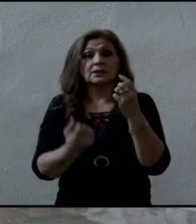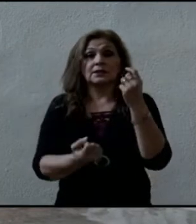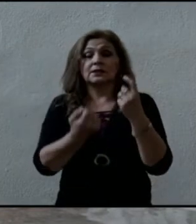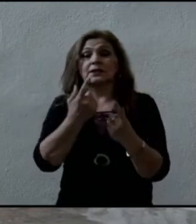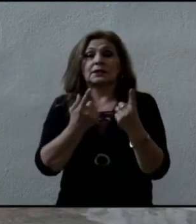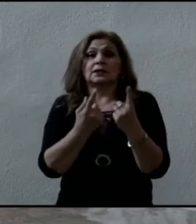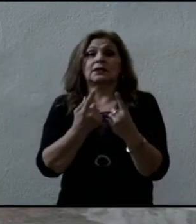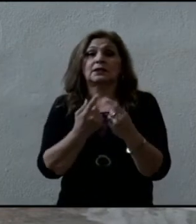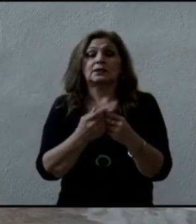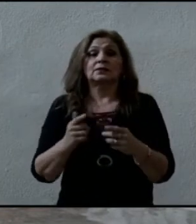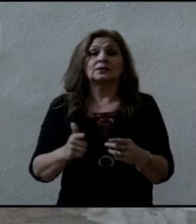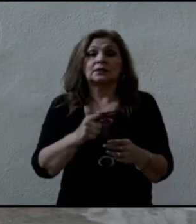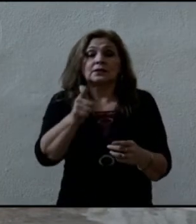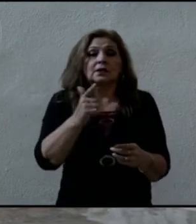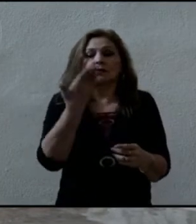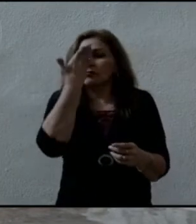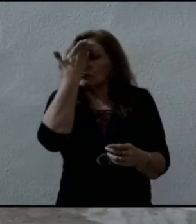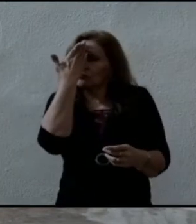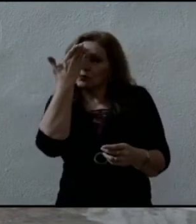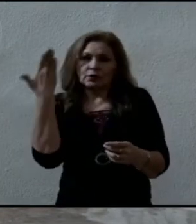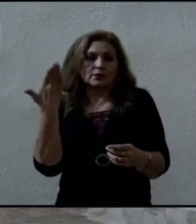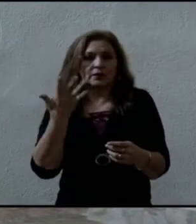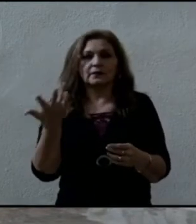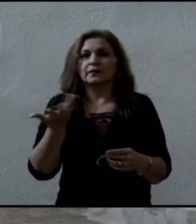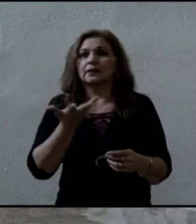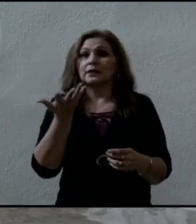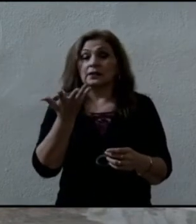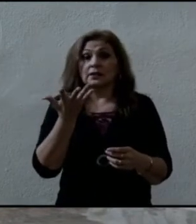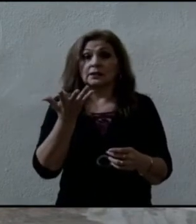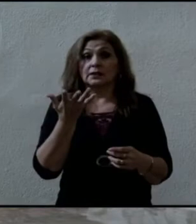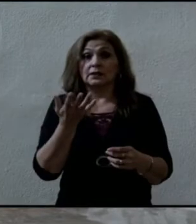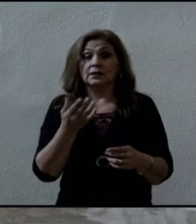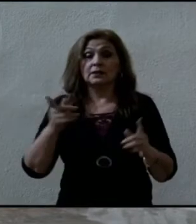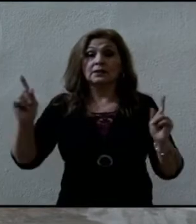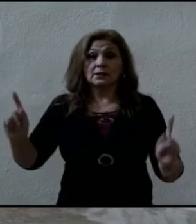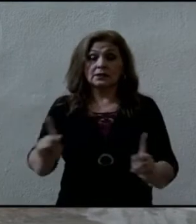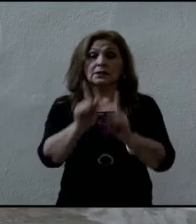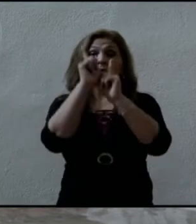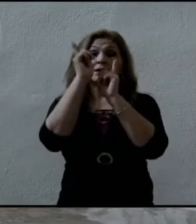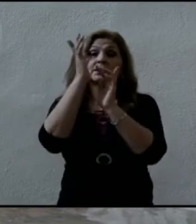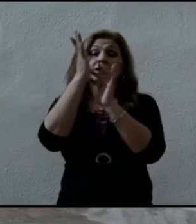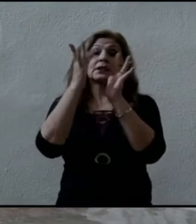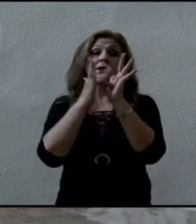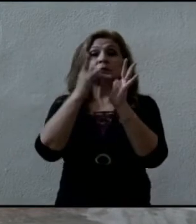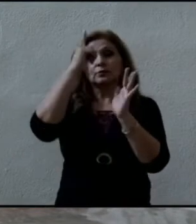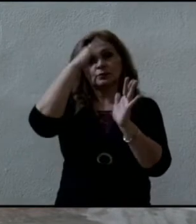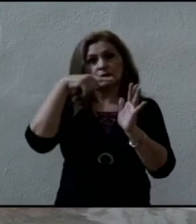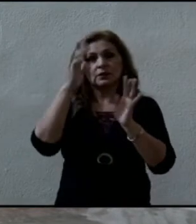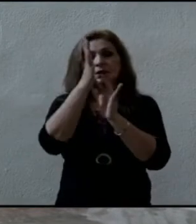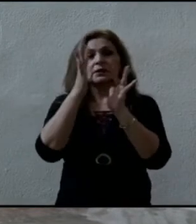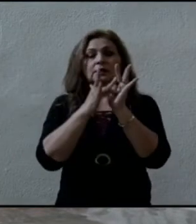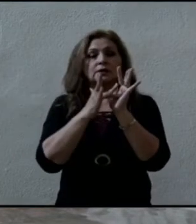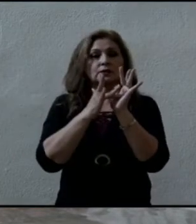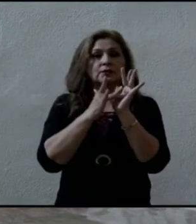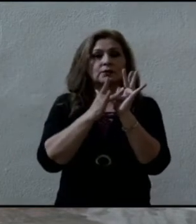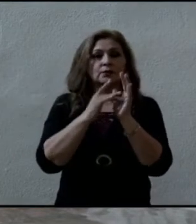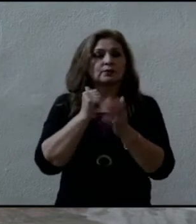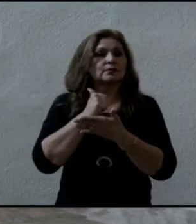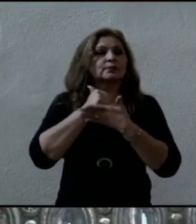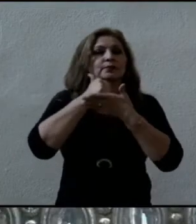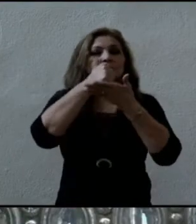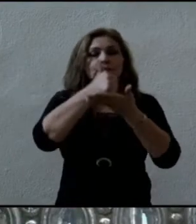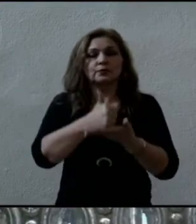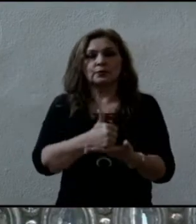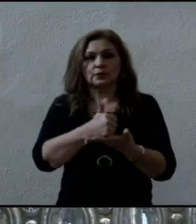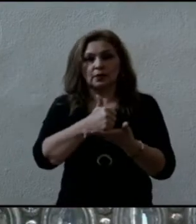sabían qué hacer. Y acuden a Jesús. Hoy nuestro tiempo es siempre